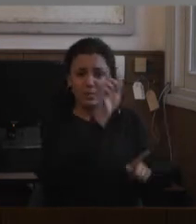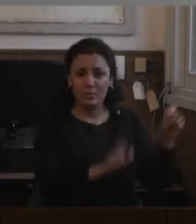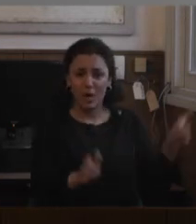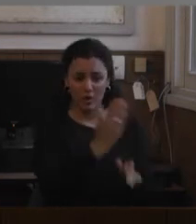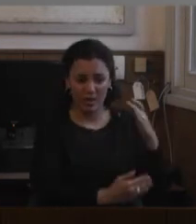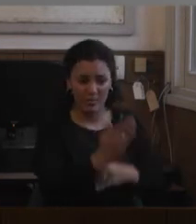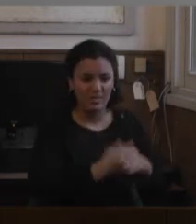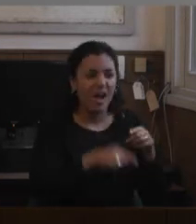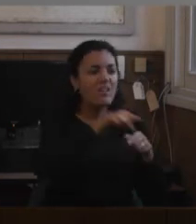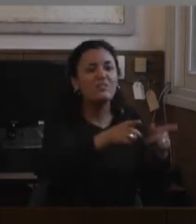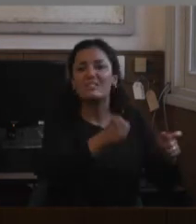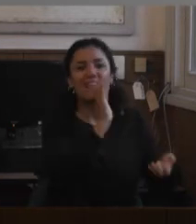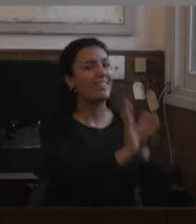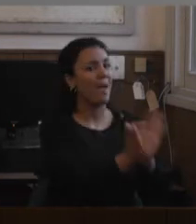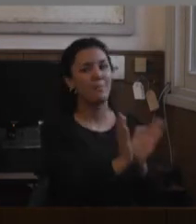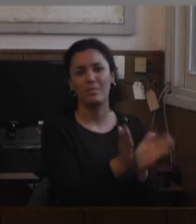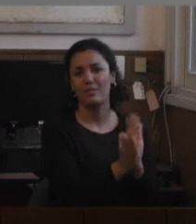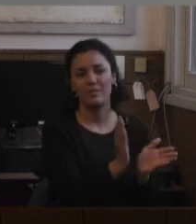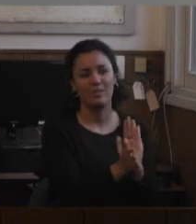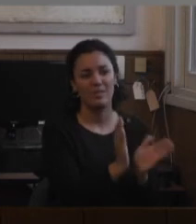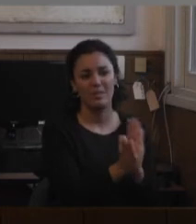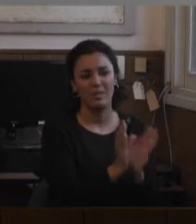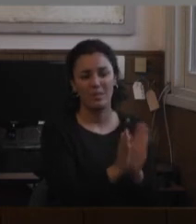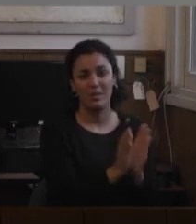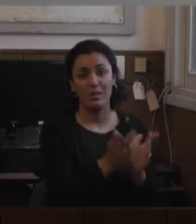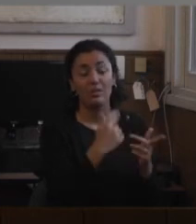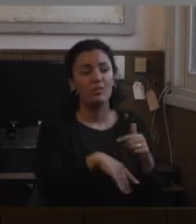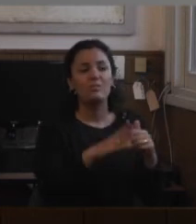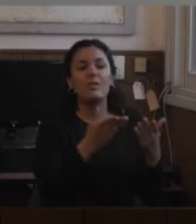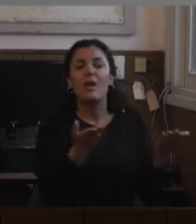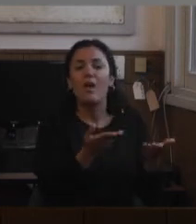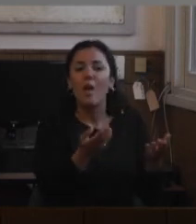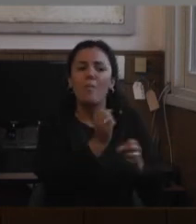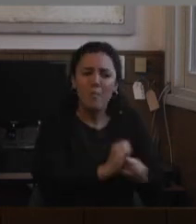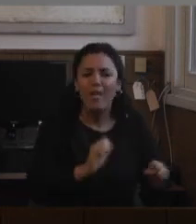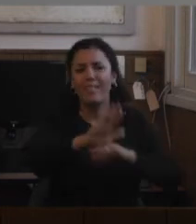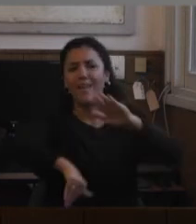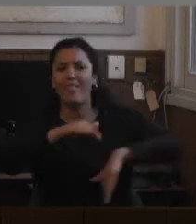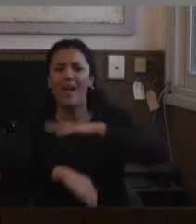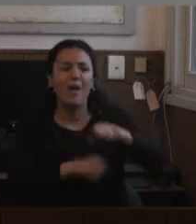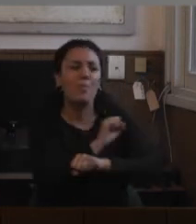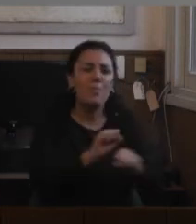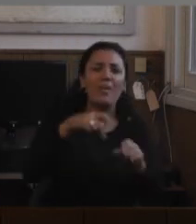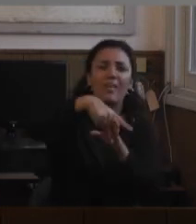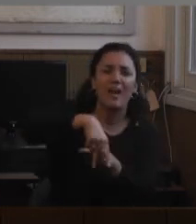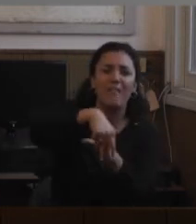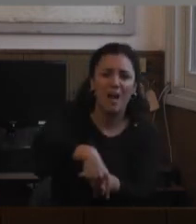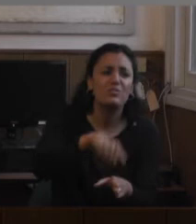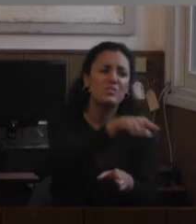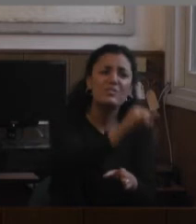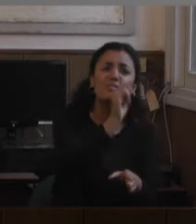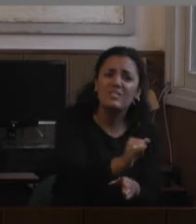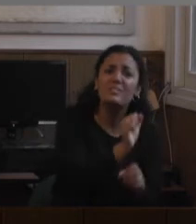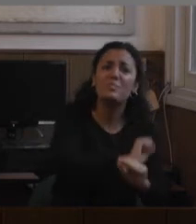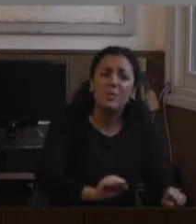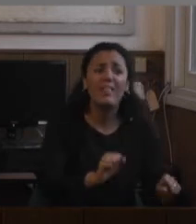tener un fin terapéutico. Y digo, no es tan mal que vaya a andar a caballo ni que vaya a natación ni que vaya a jugar pero por qué creer que eso